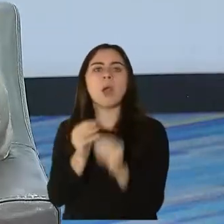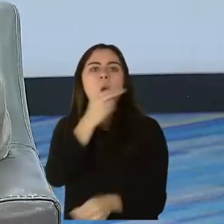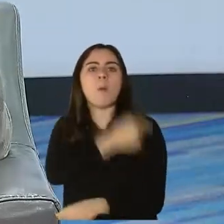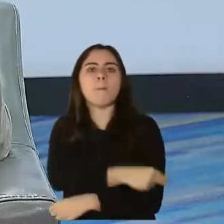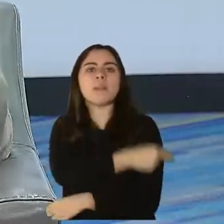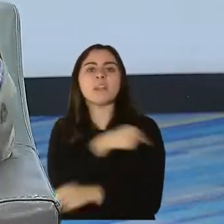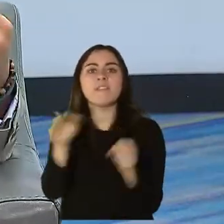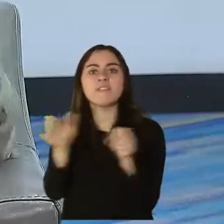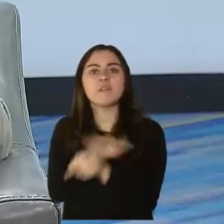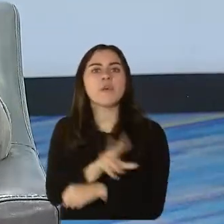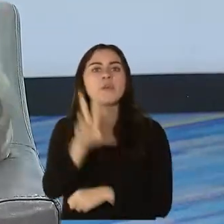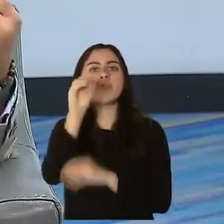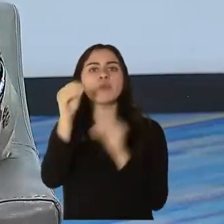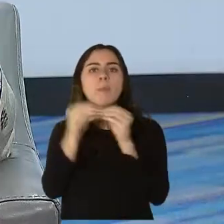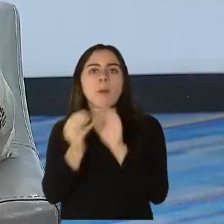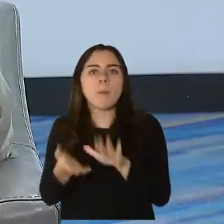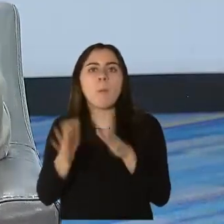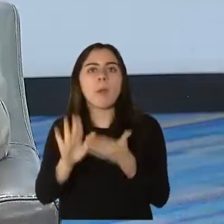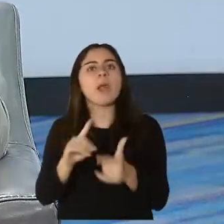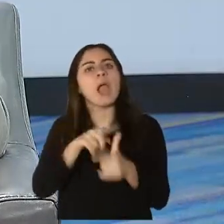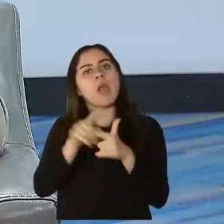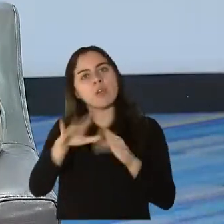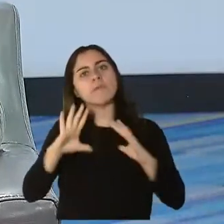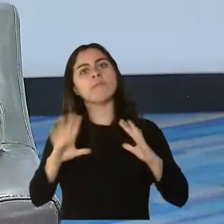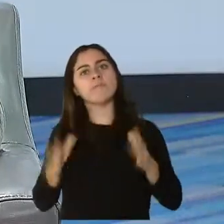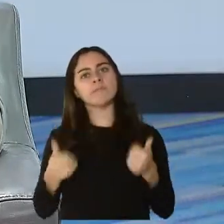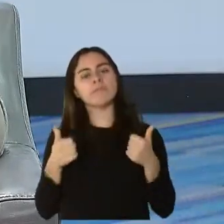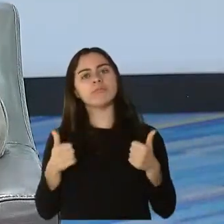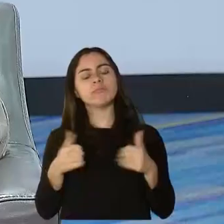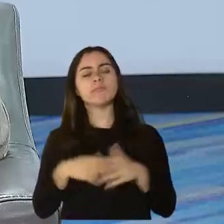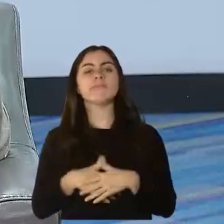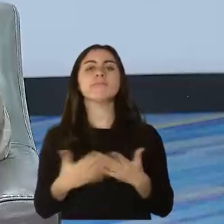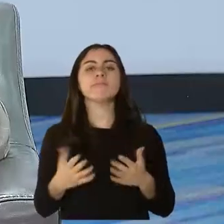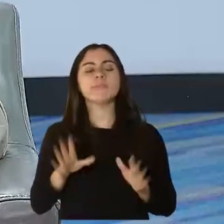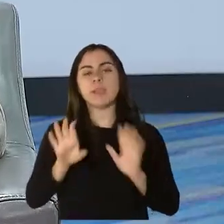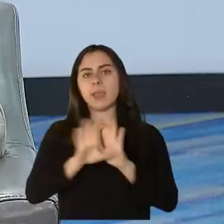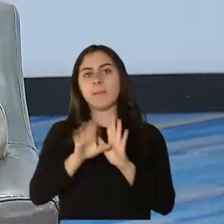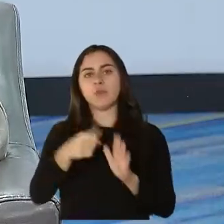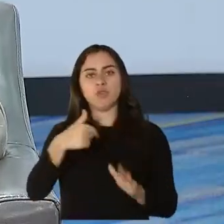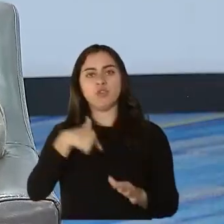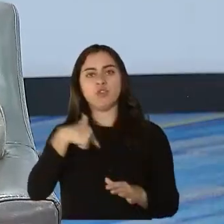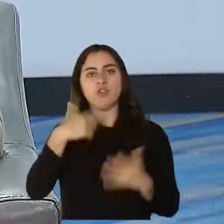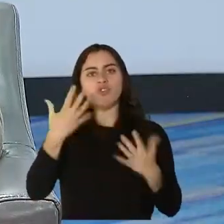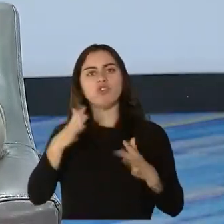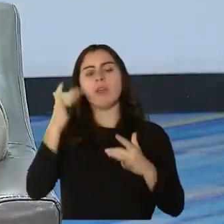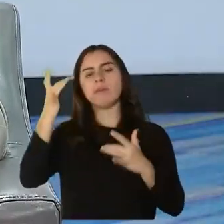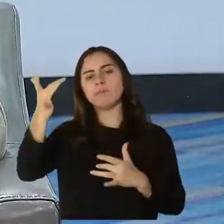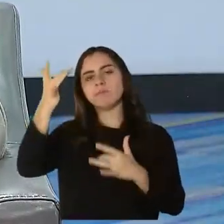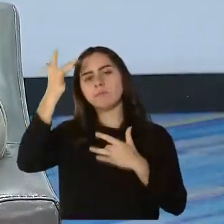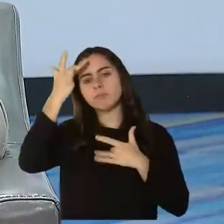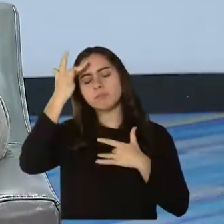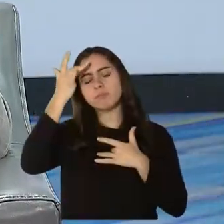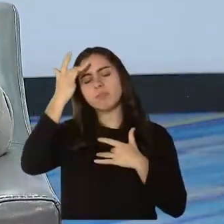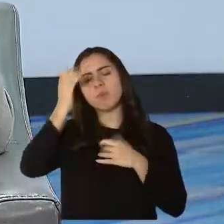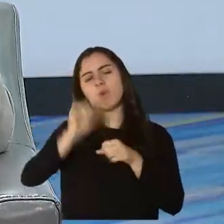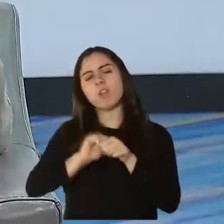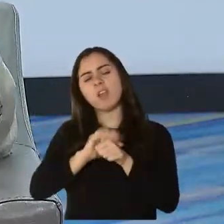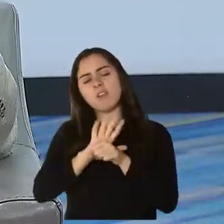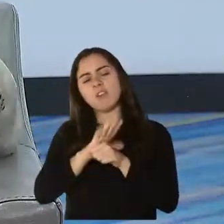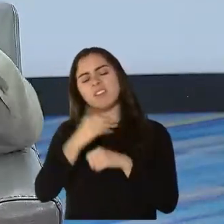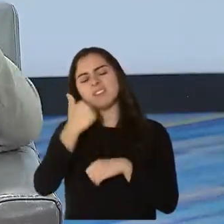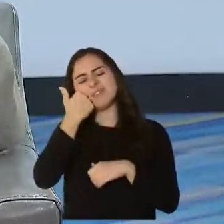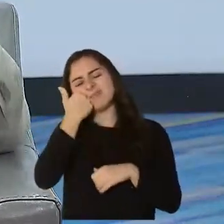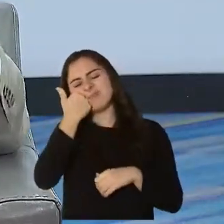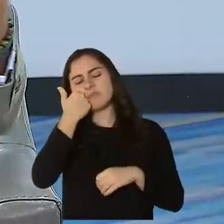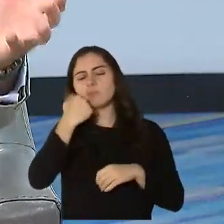disminuyen la transmisión mucosal. Entiéndase, yo me infecté, desarrollé síntomas leves o moderados, me quedo en mi casa, pero a lo mejor